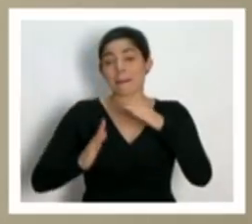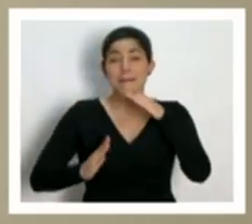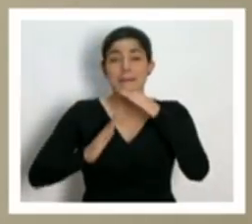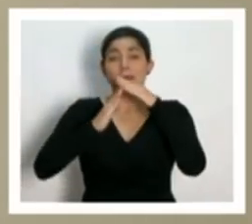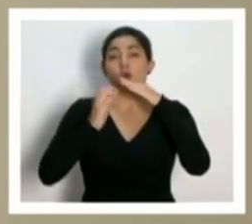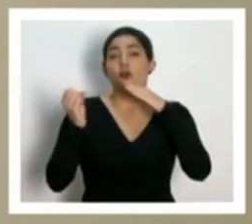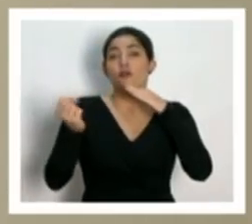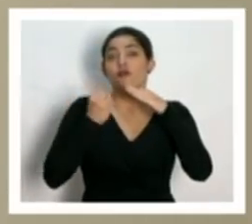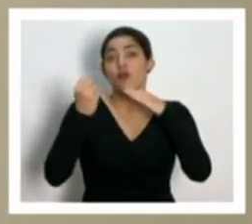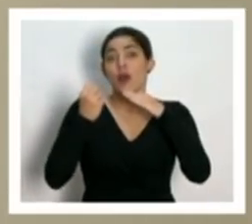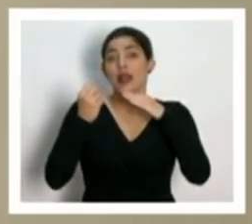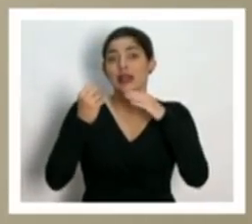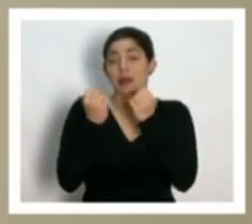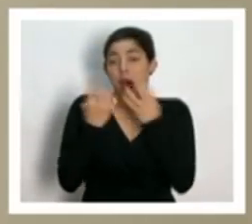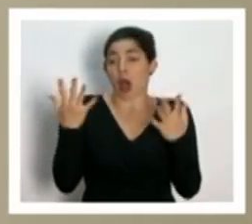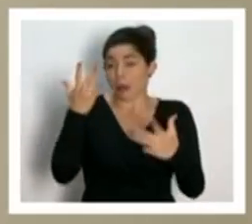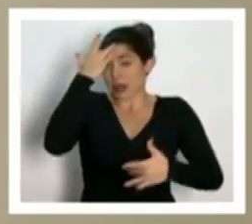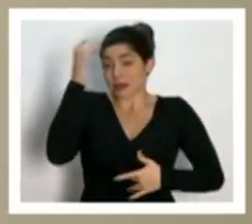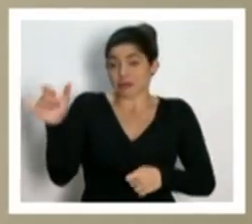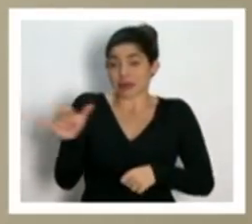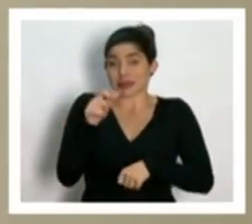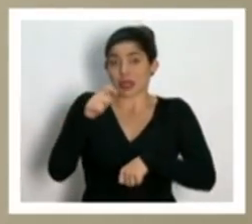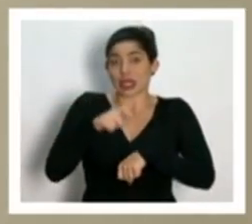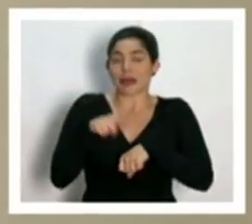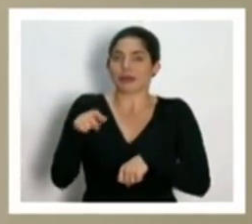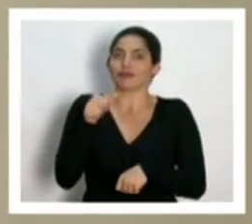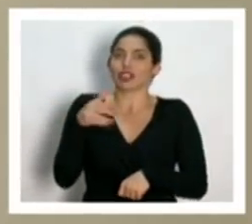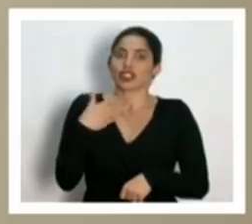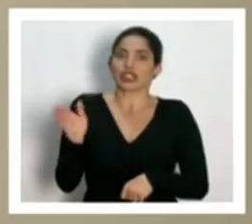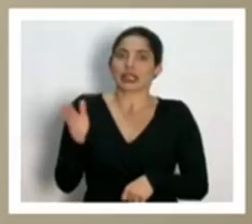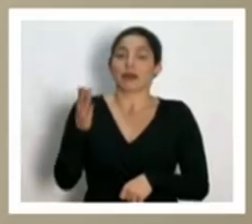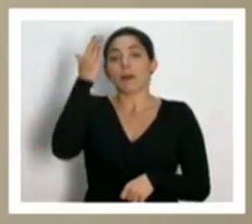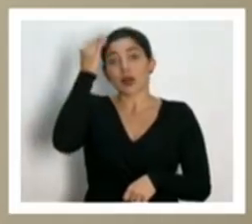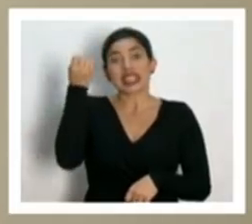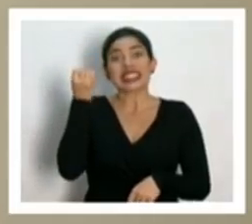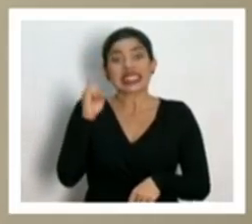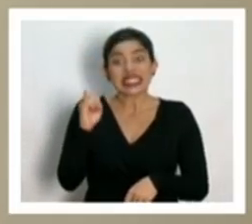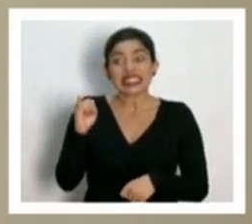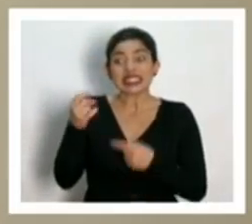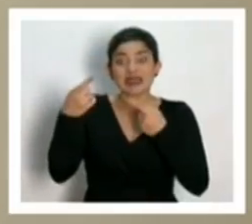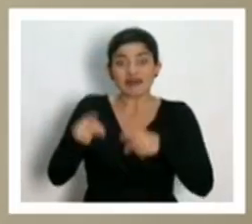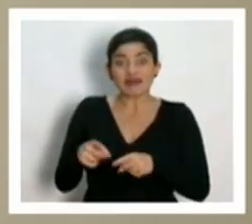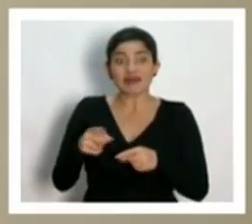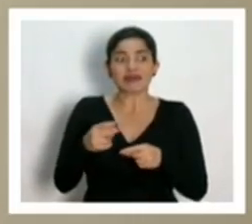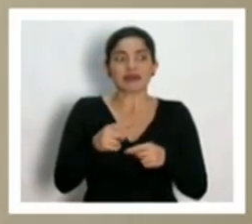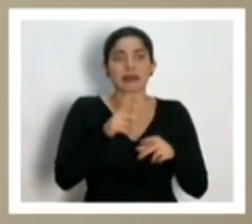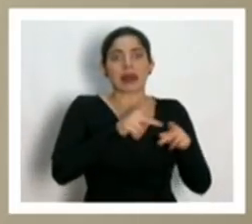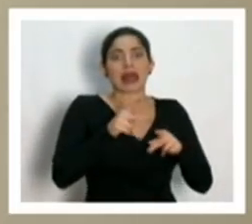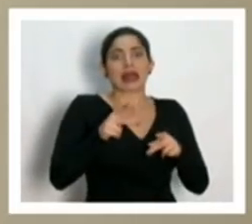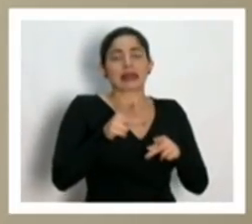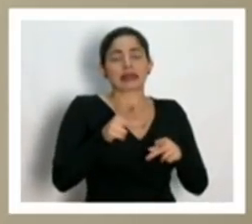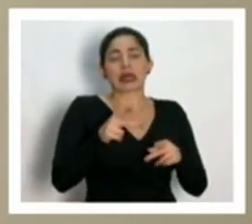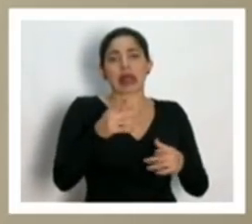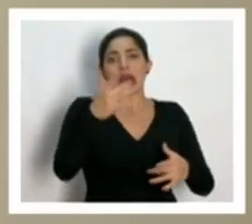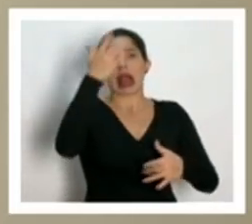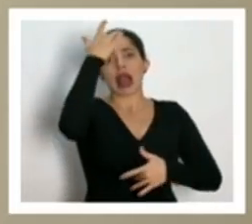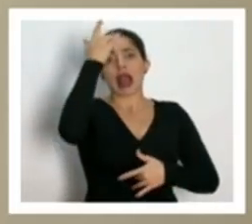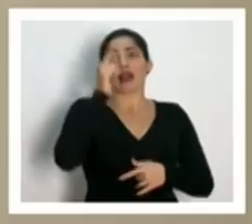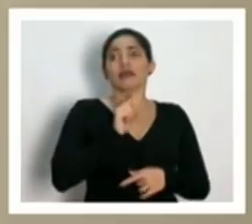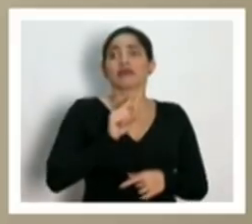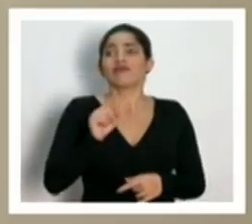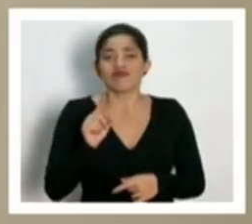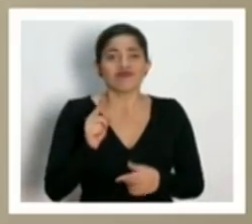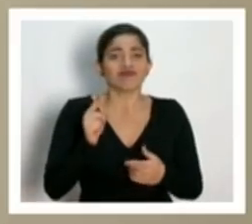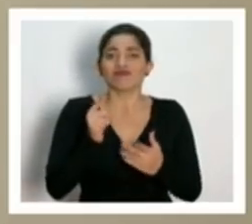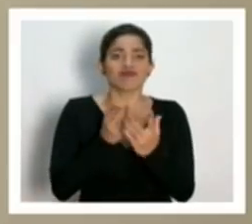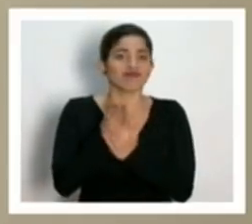abrupto no nos sirve, porque entonces va a quedar gente que va a enfermar gravemente con cero o muy pocas posibilidades de